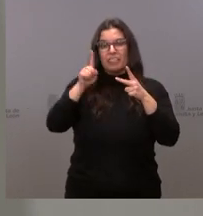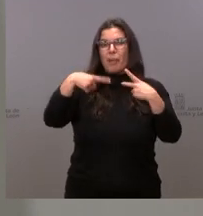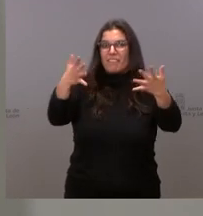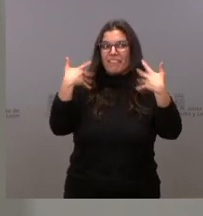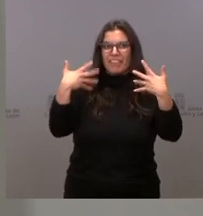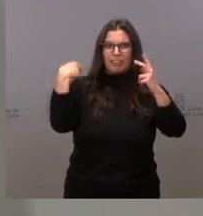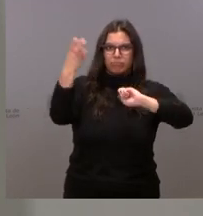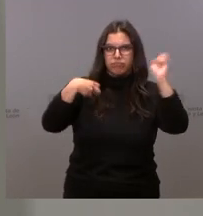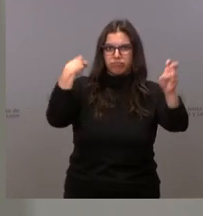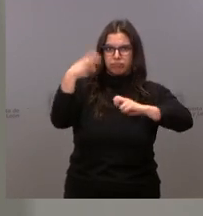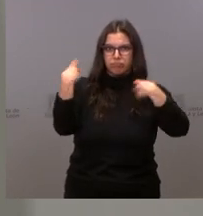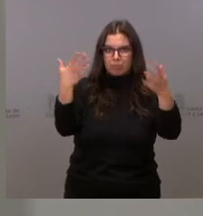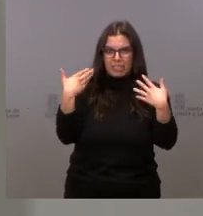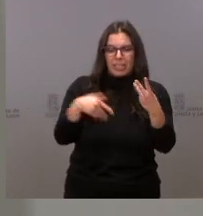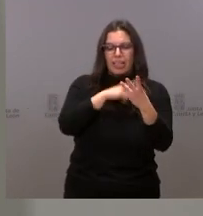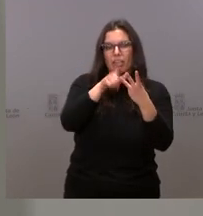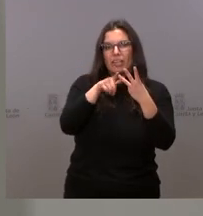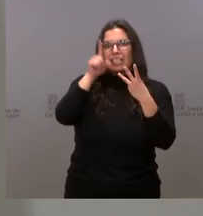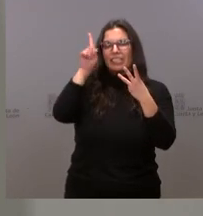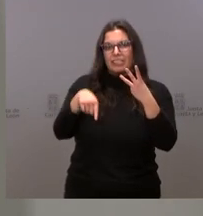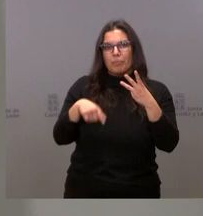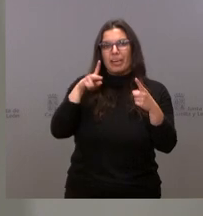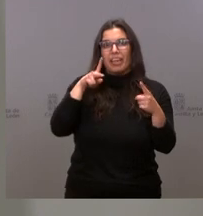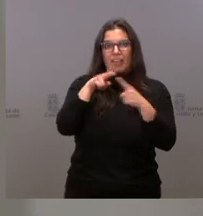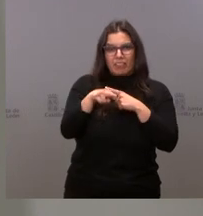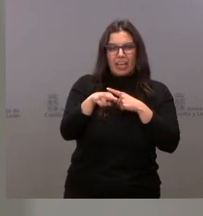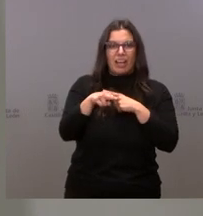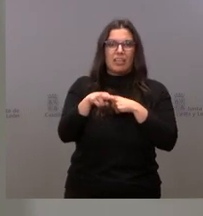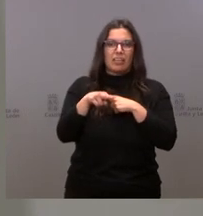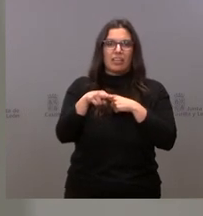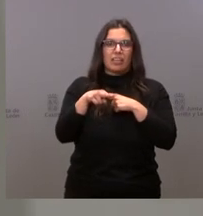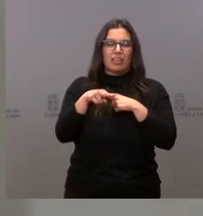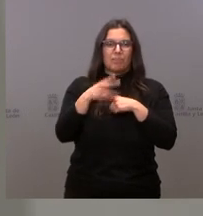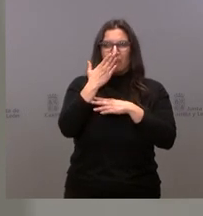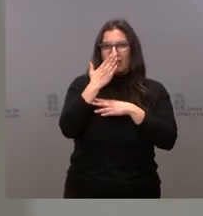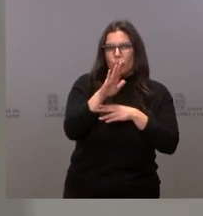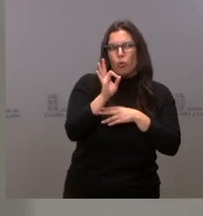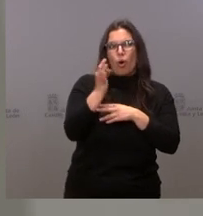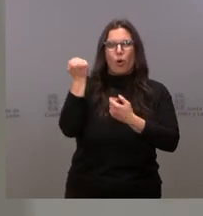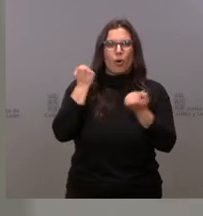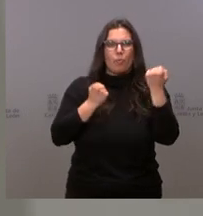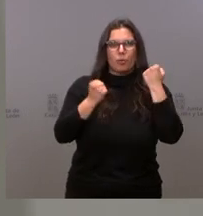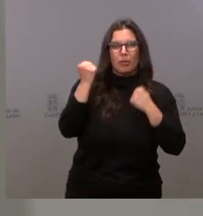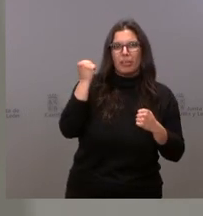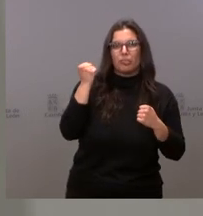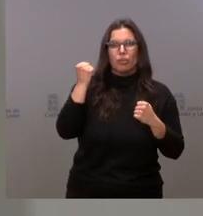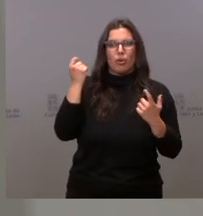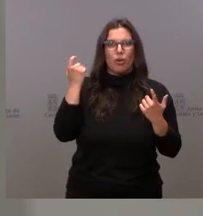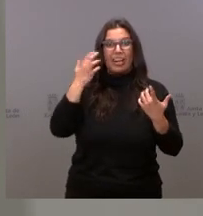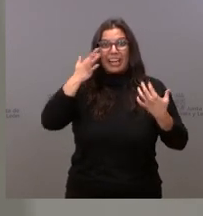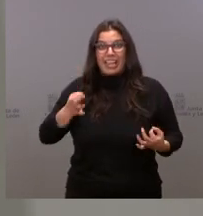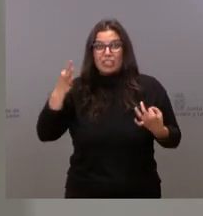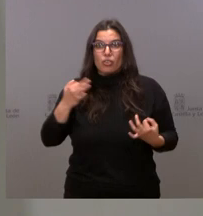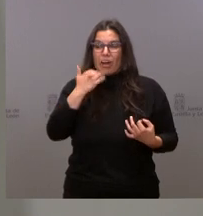y en la evitación de las actitudes o de los comportamientos o las situaciones de